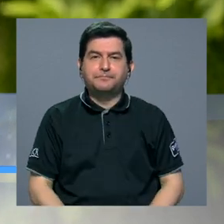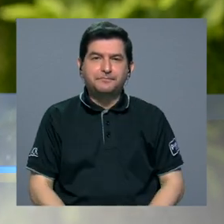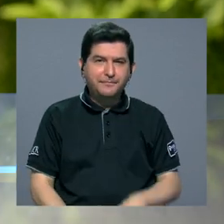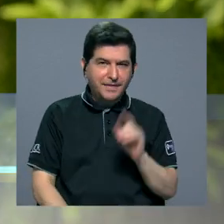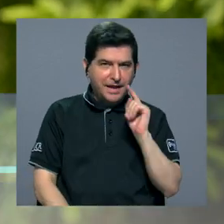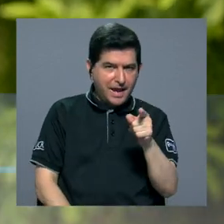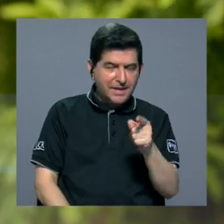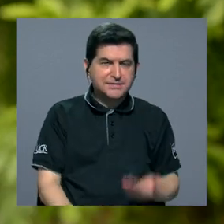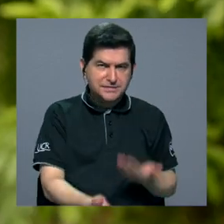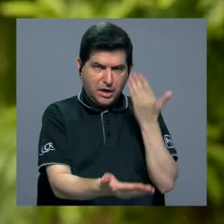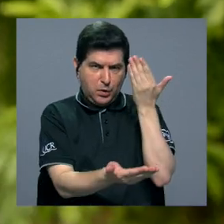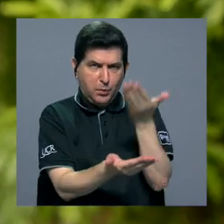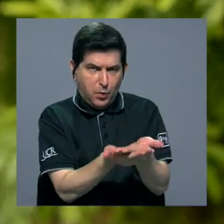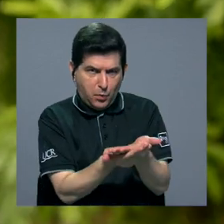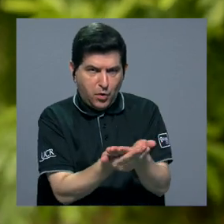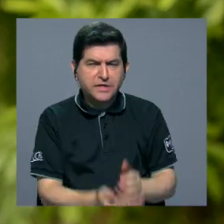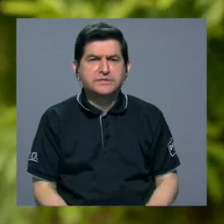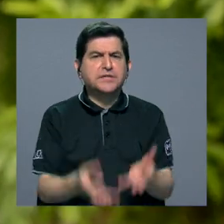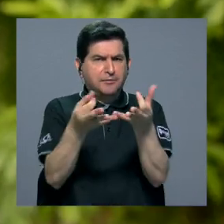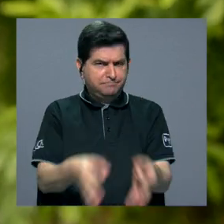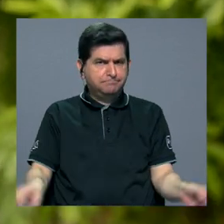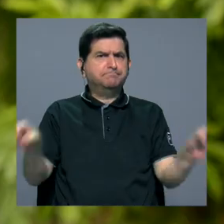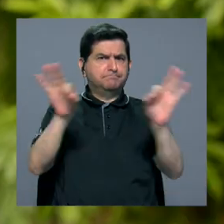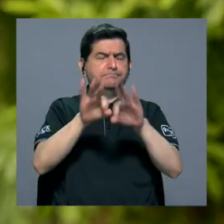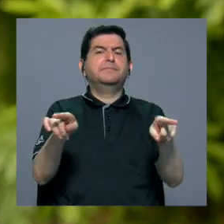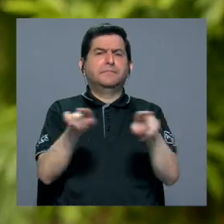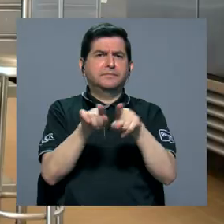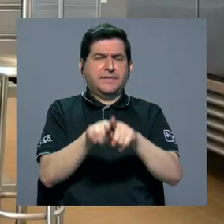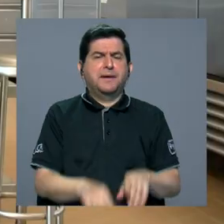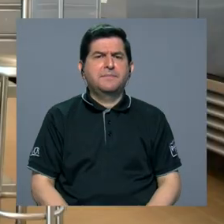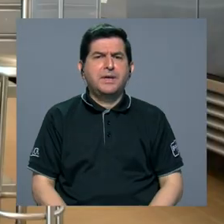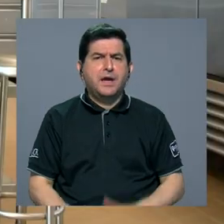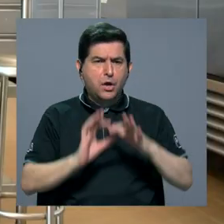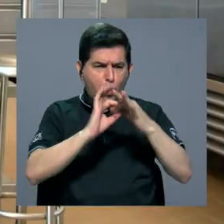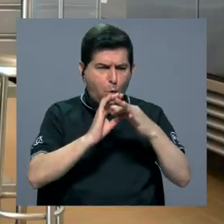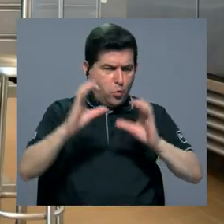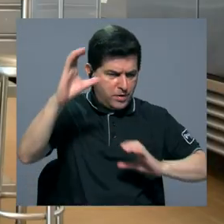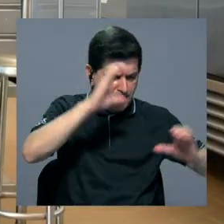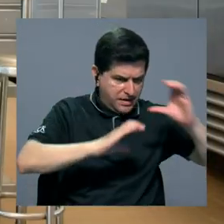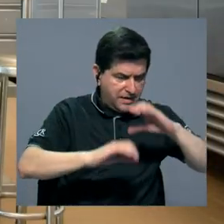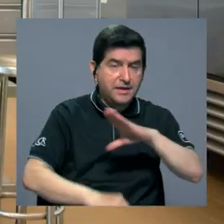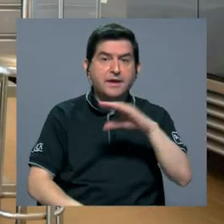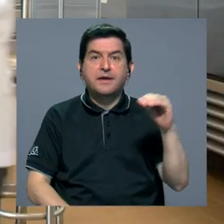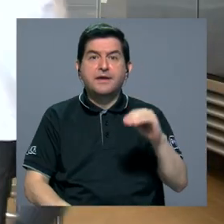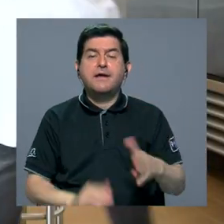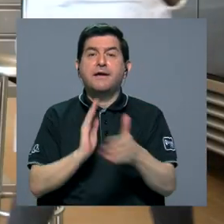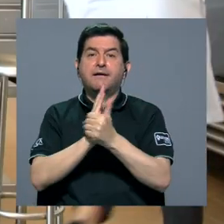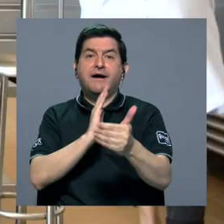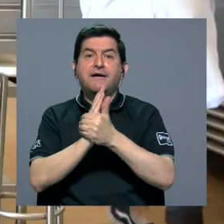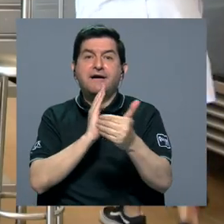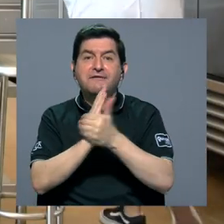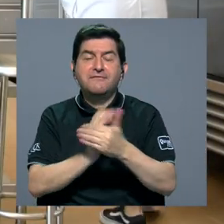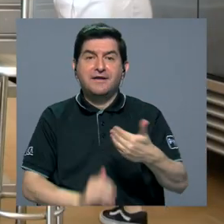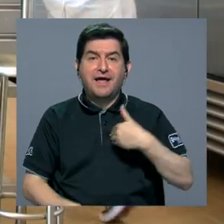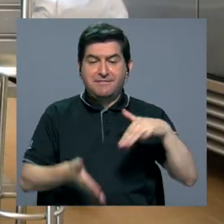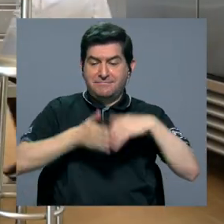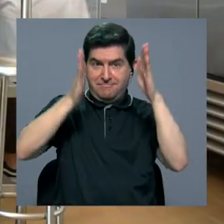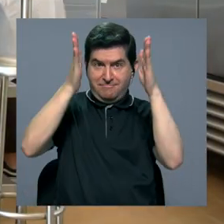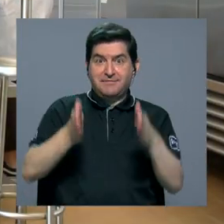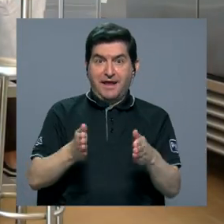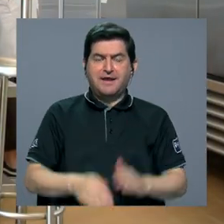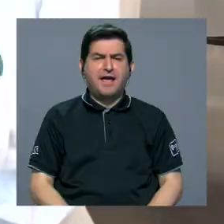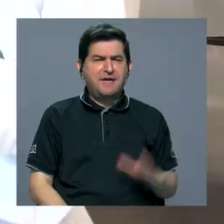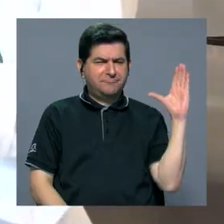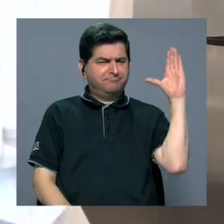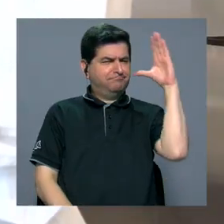una propuesta muy significativa porque también no solo une la parte científica, sino las habilidades que tienen estos estudiantes para